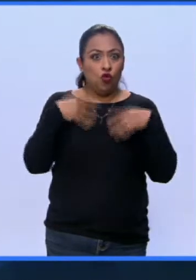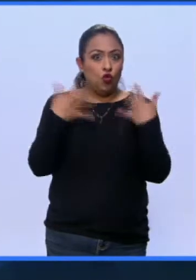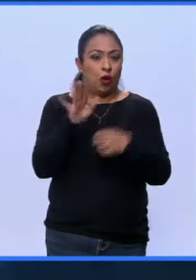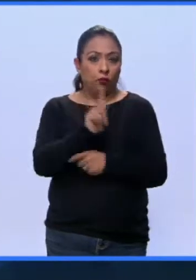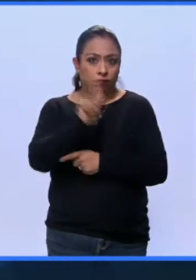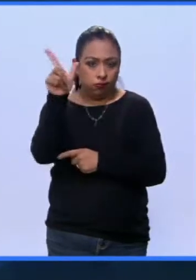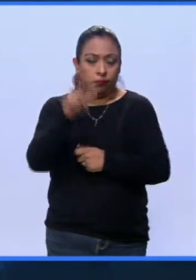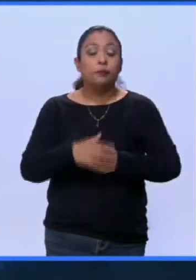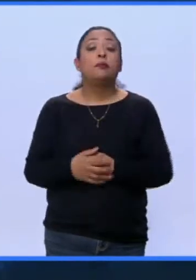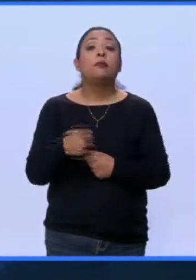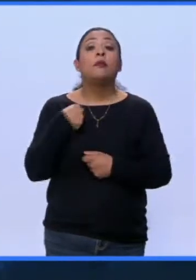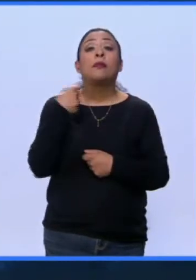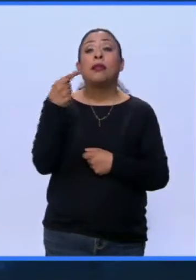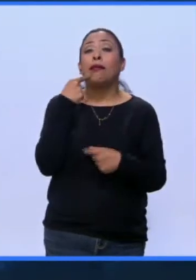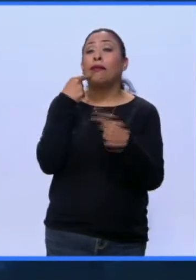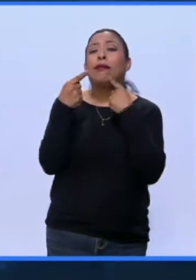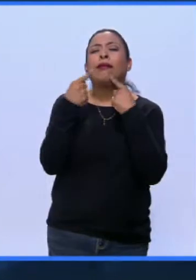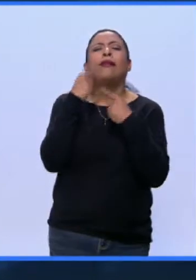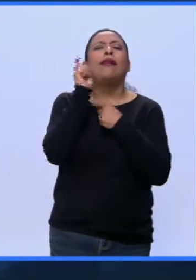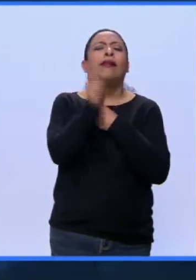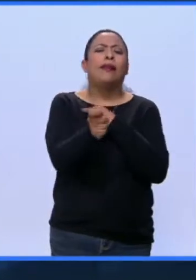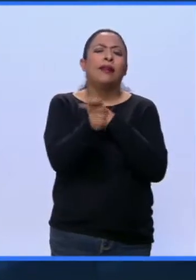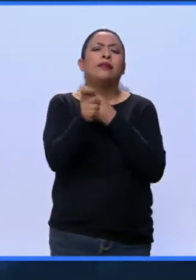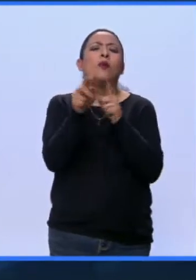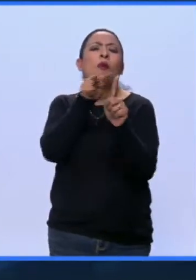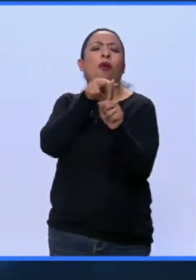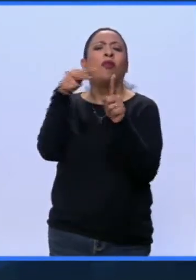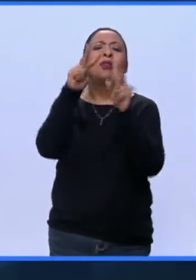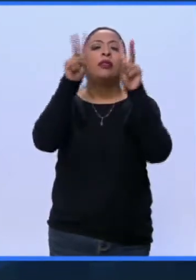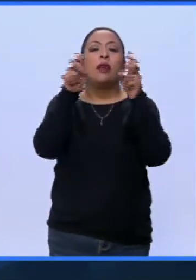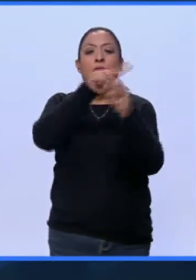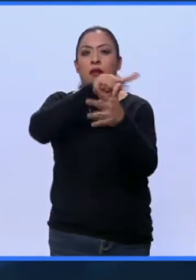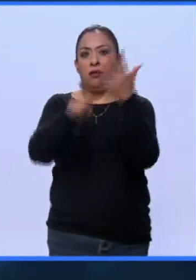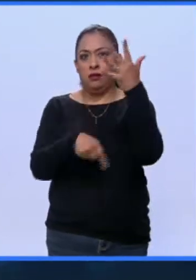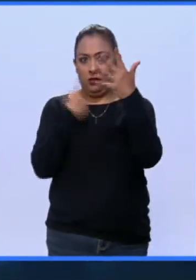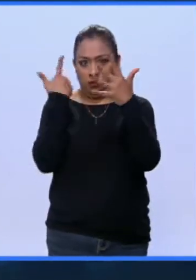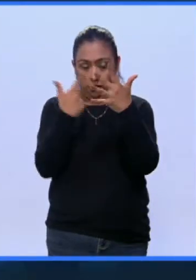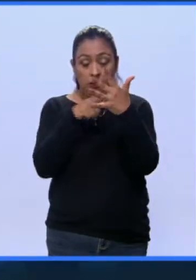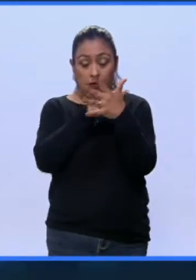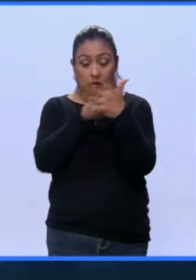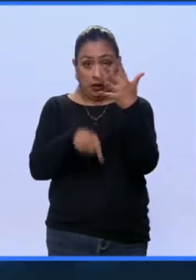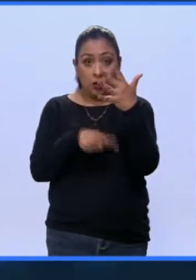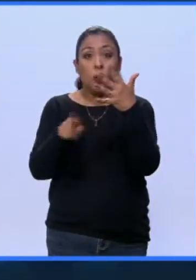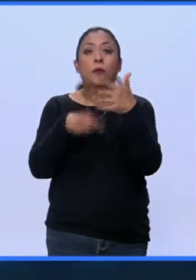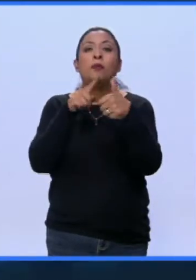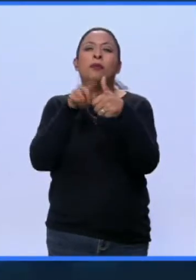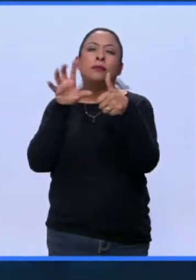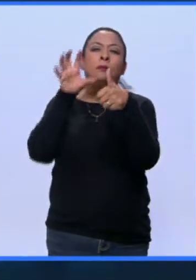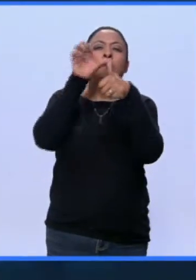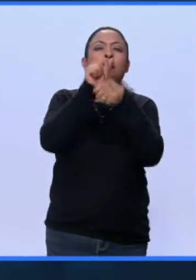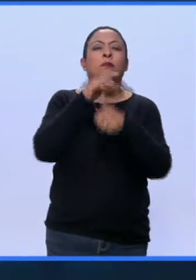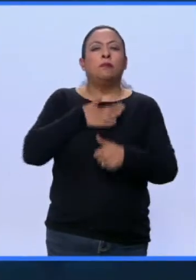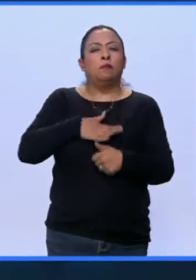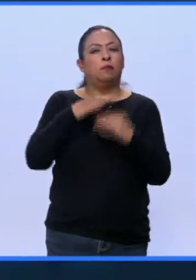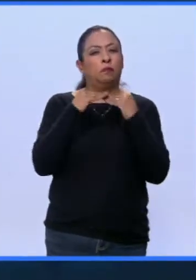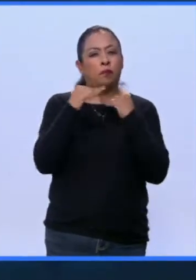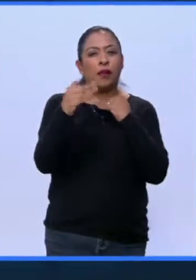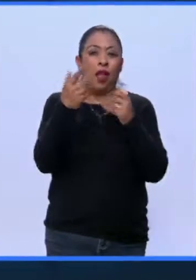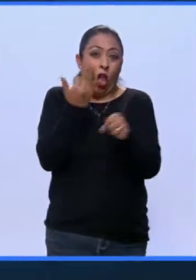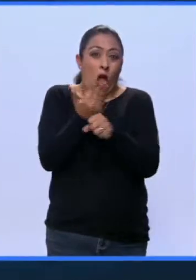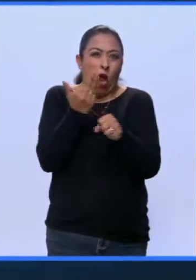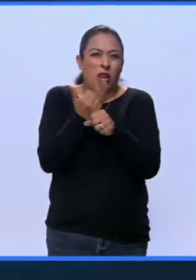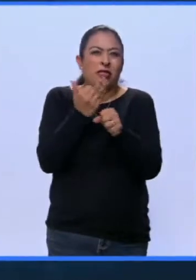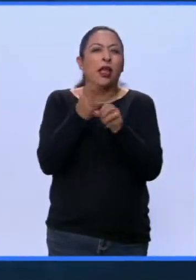La conversación girará en torno a cinco ejes. Los retos de la democracia en la era digital,